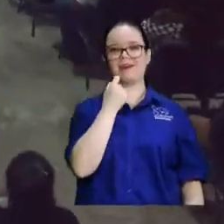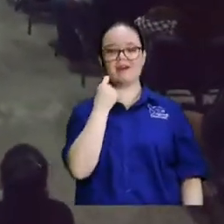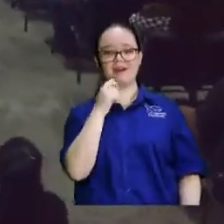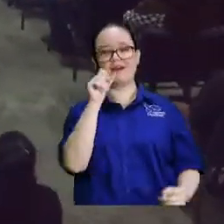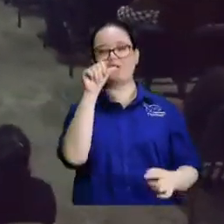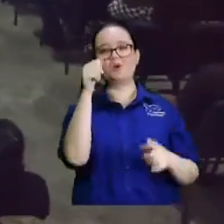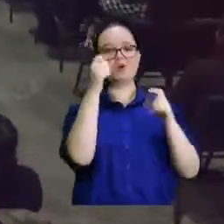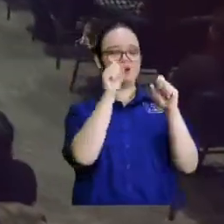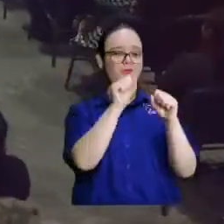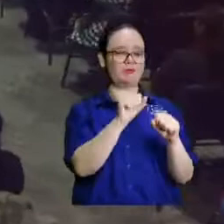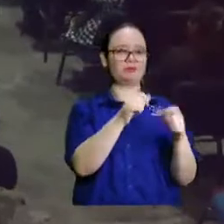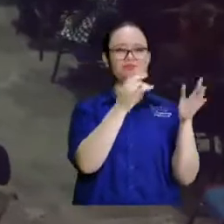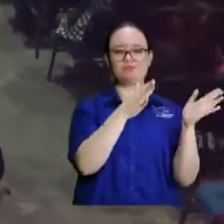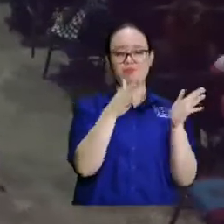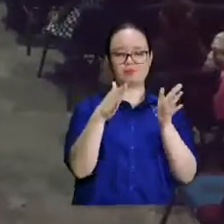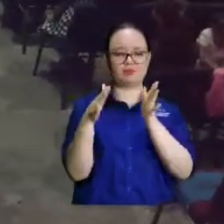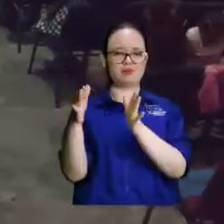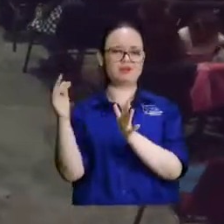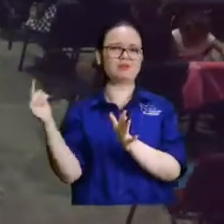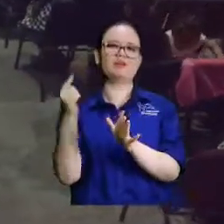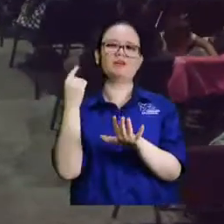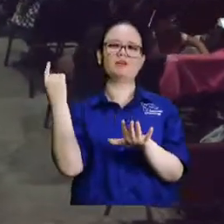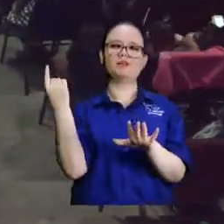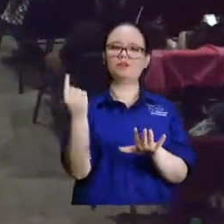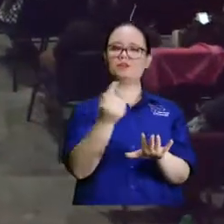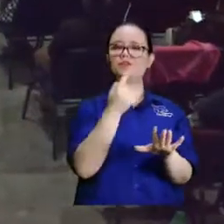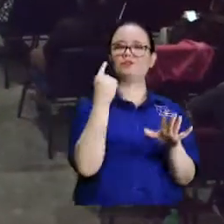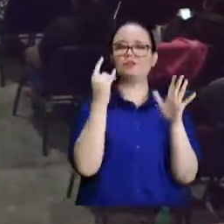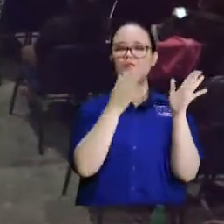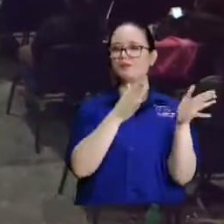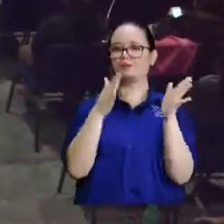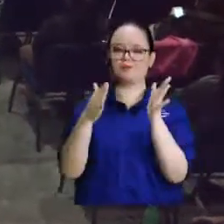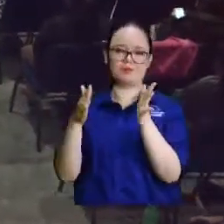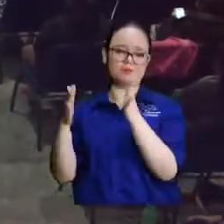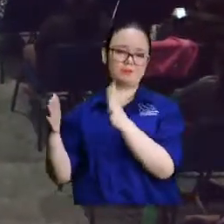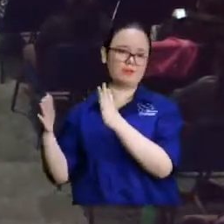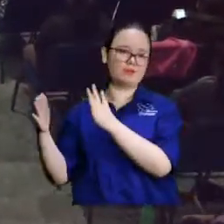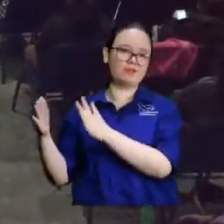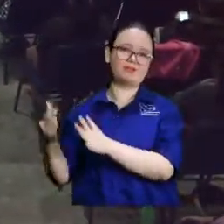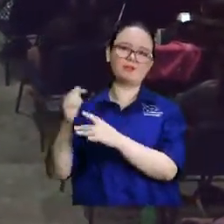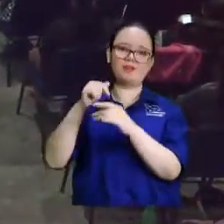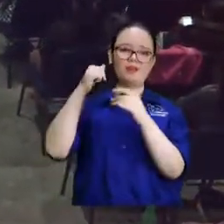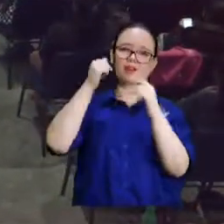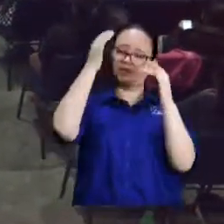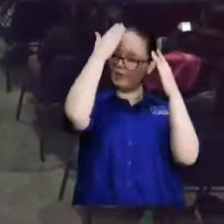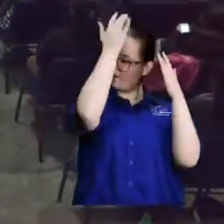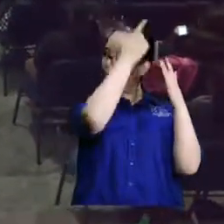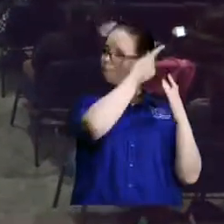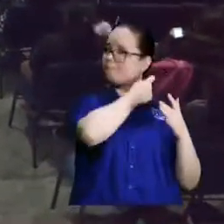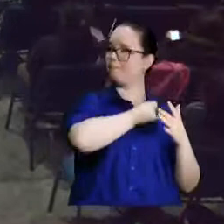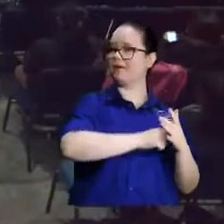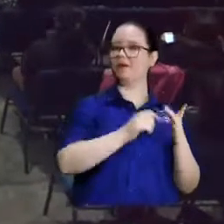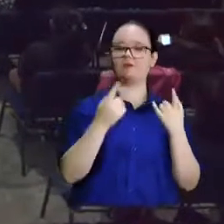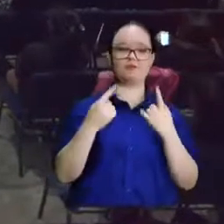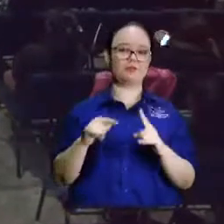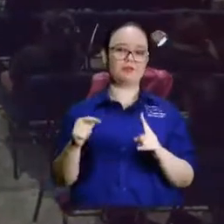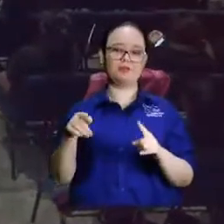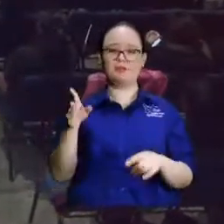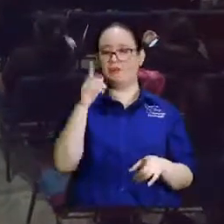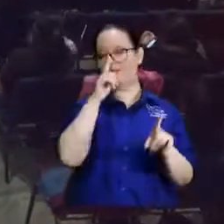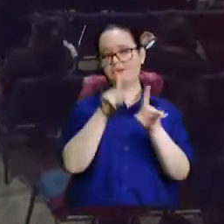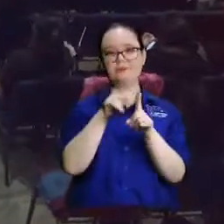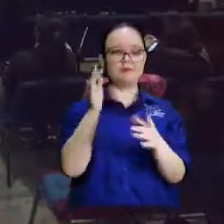y otra que podía, y todas las amigas, una las uñas, otra la cara, otra el pelo y todo, y de todo modo llegó tarde, ¿verdad?